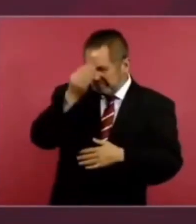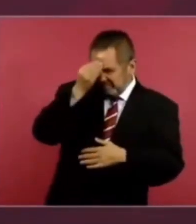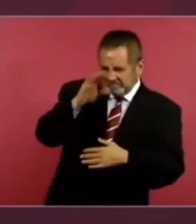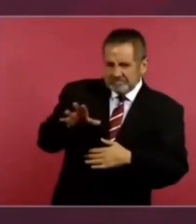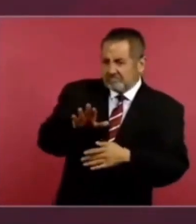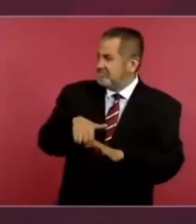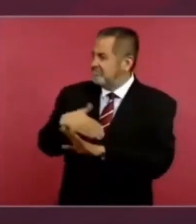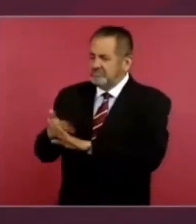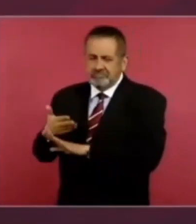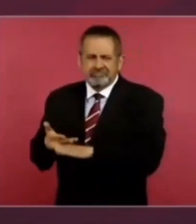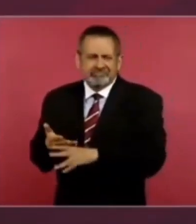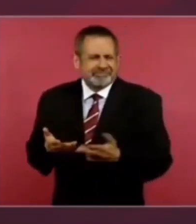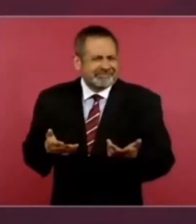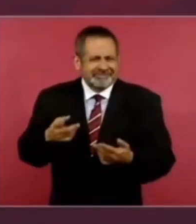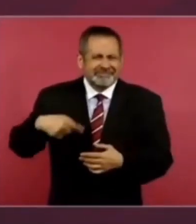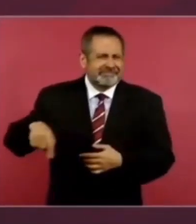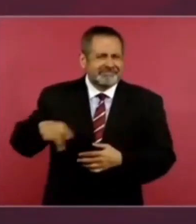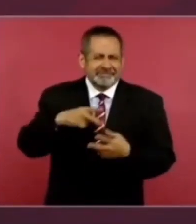pueblo.